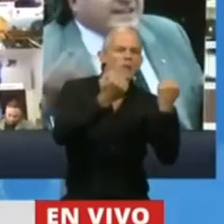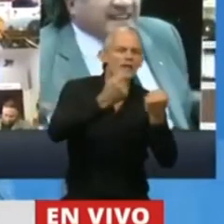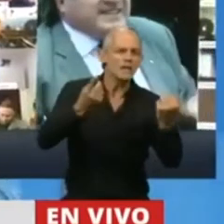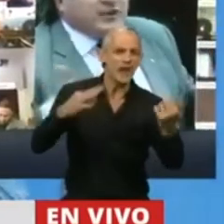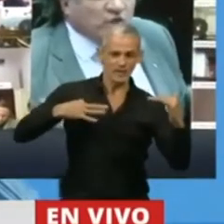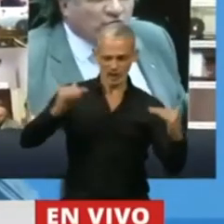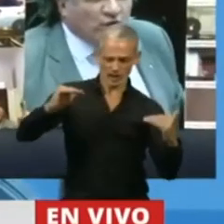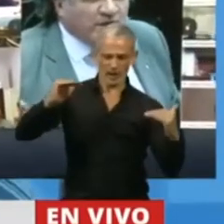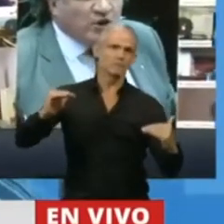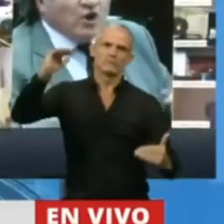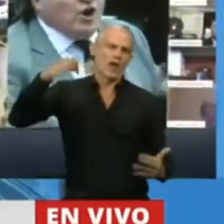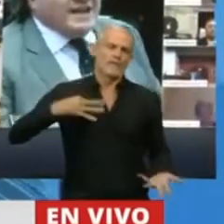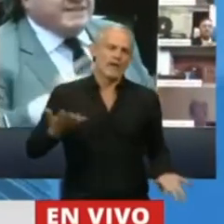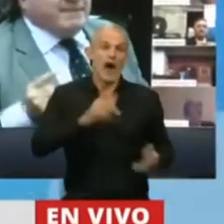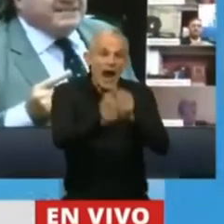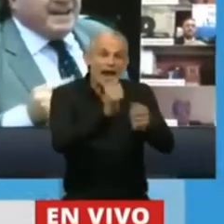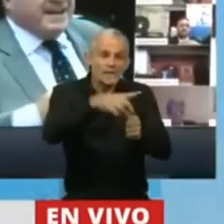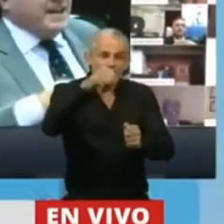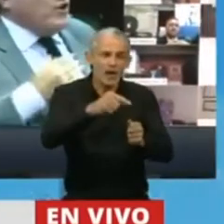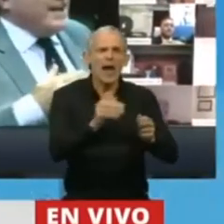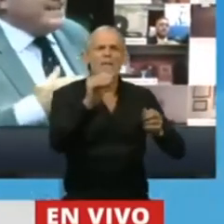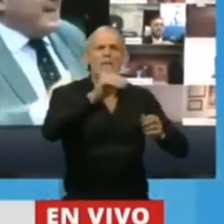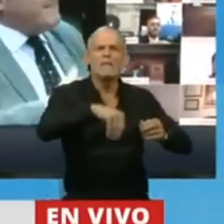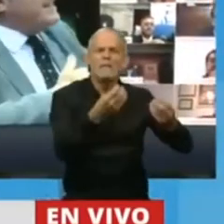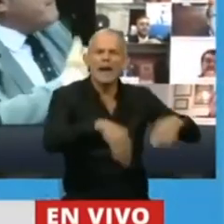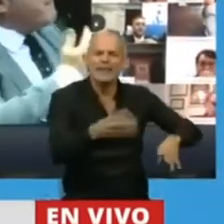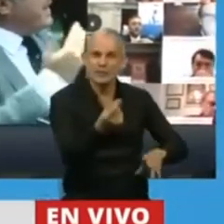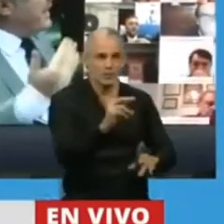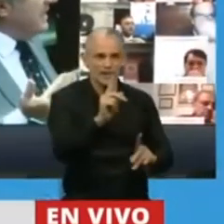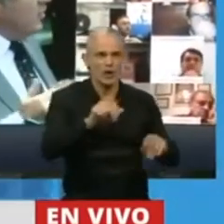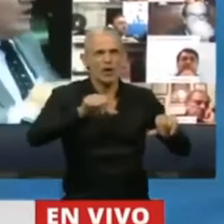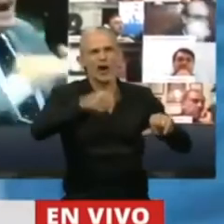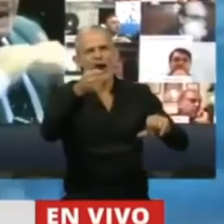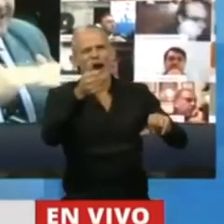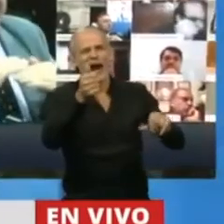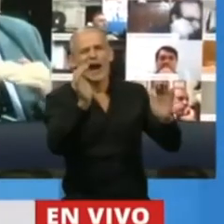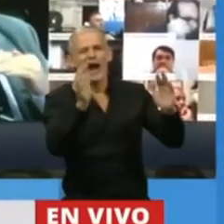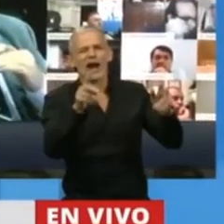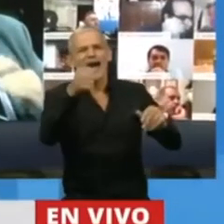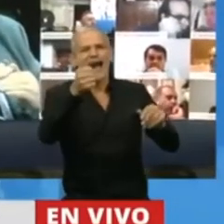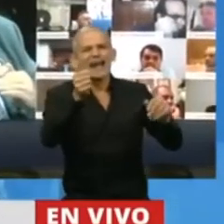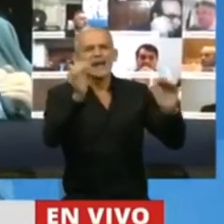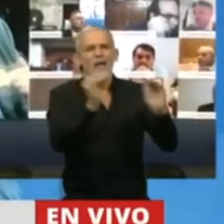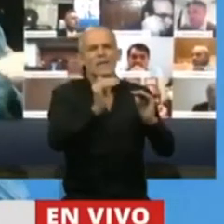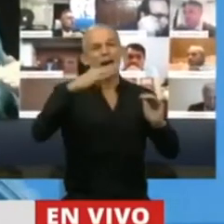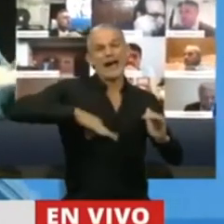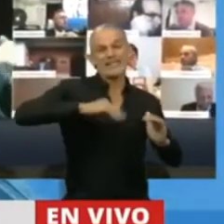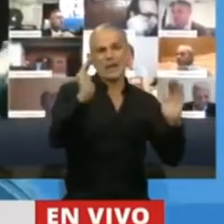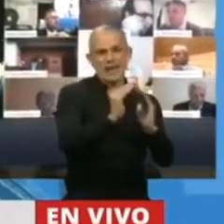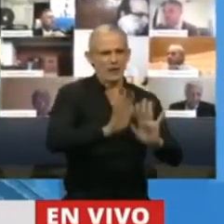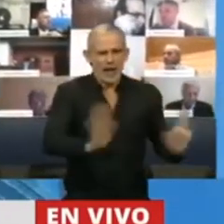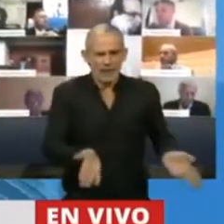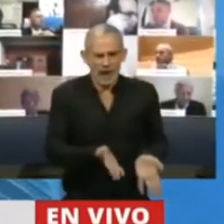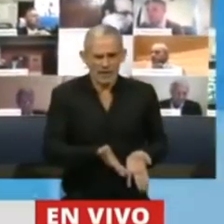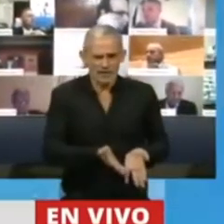Hoy las empresas no es que están perdiendo han dejado de ganar. ¿Por qué? Porque hoy el valor que hemos resuelto todos los